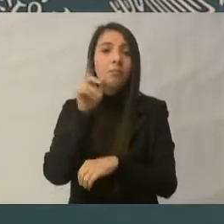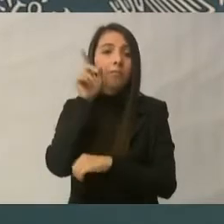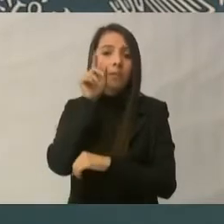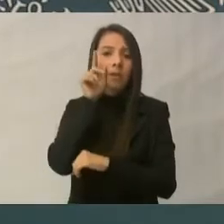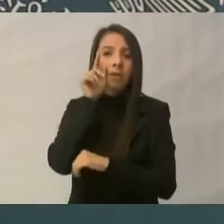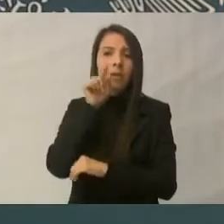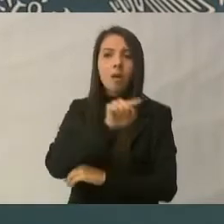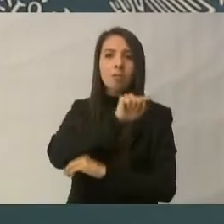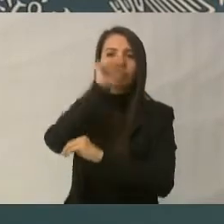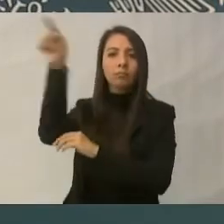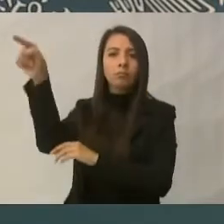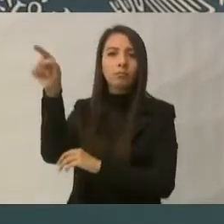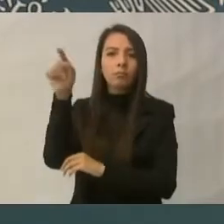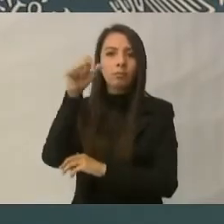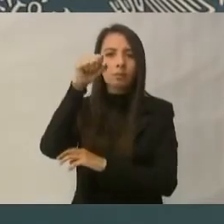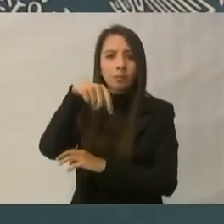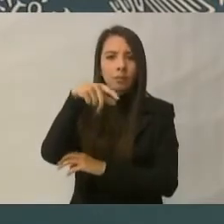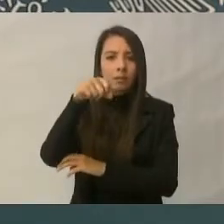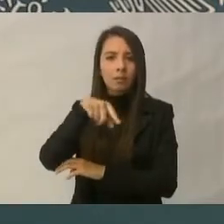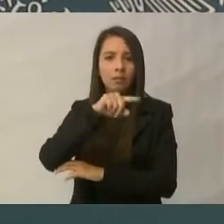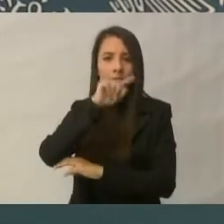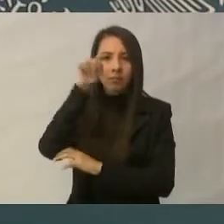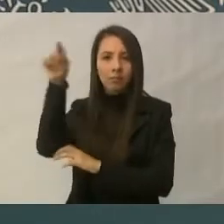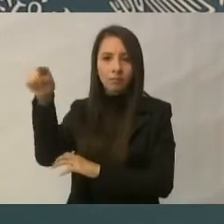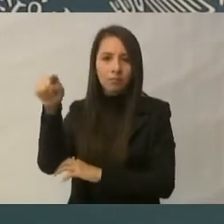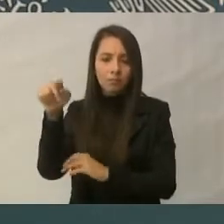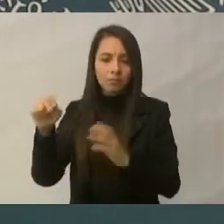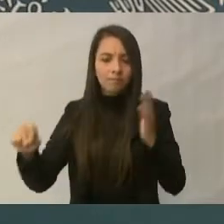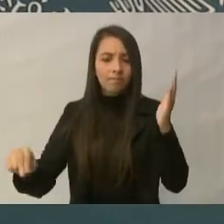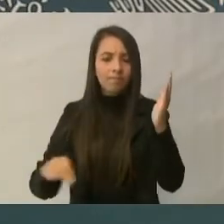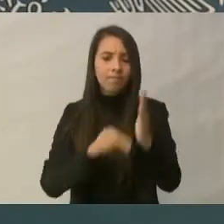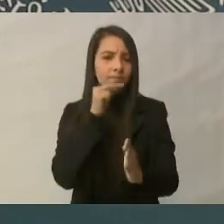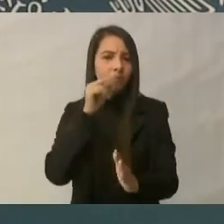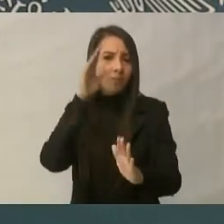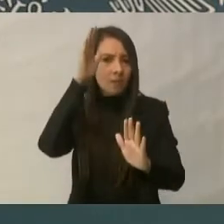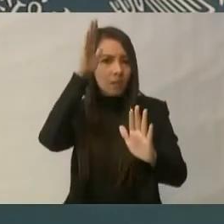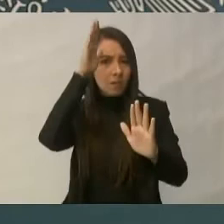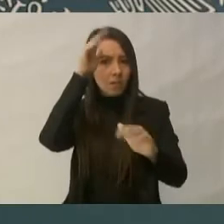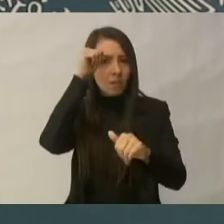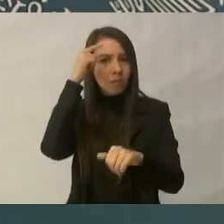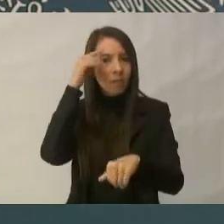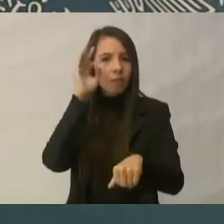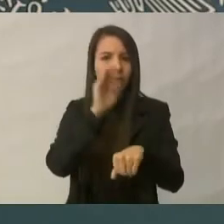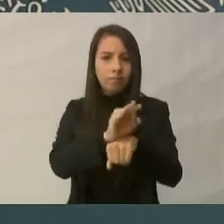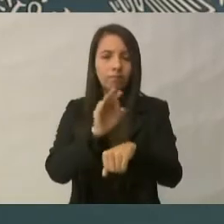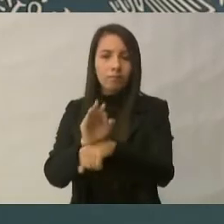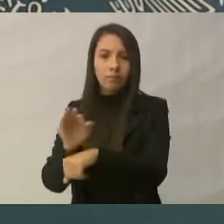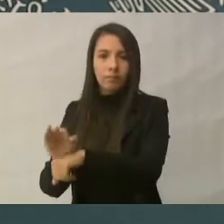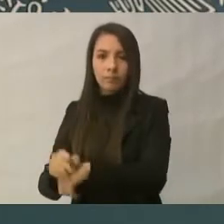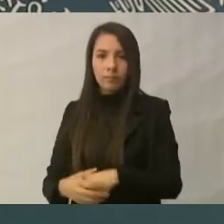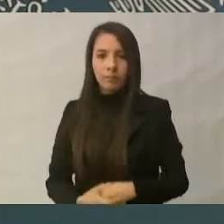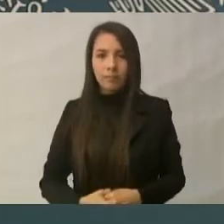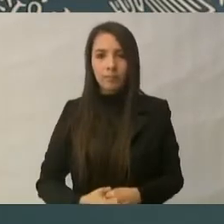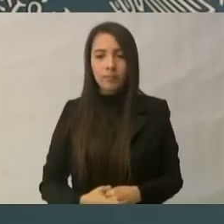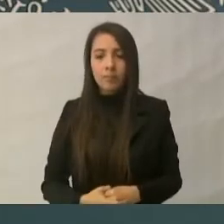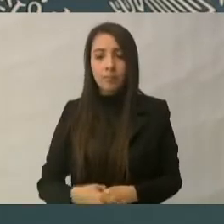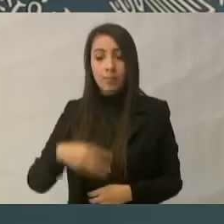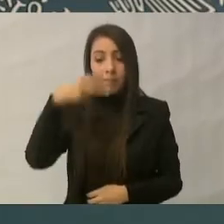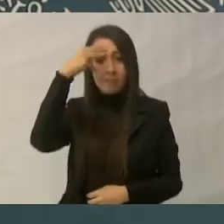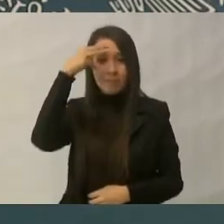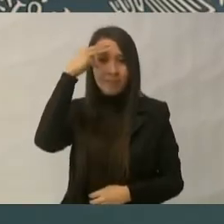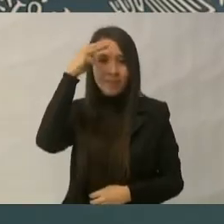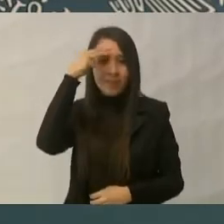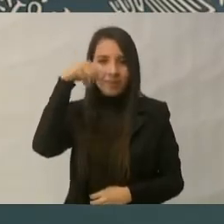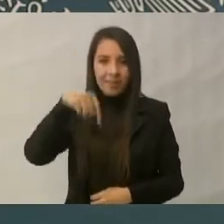Quintín, vamos a firmar este acuerdo. Aquí en Mexicali, como